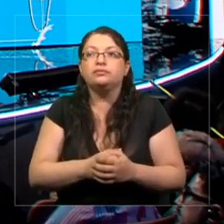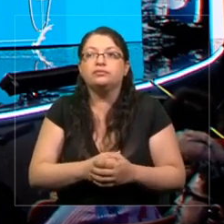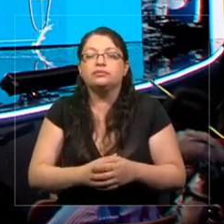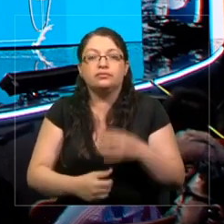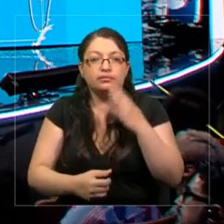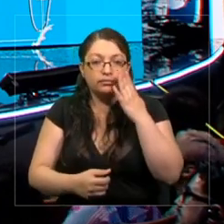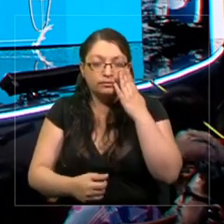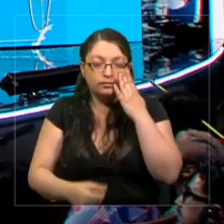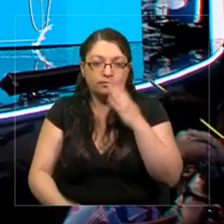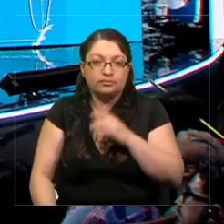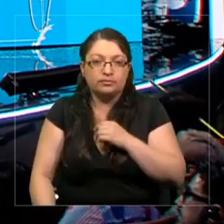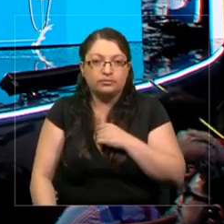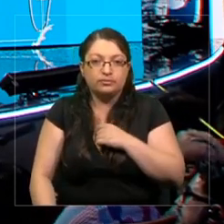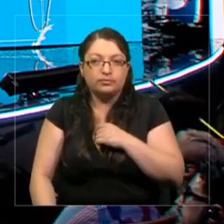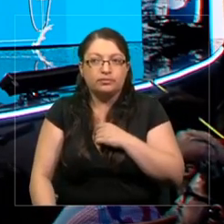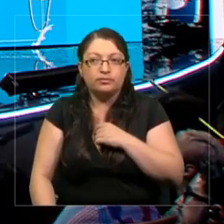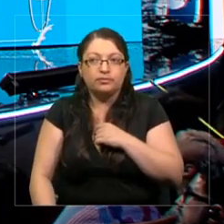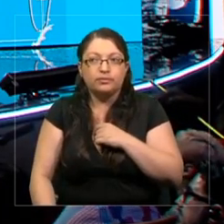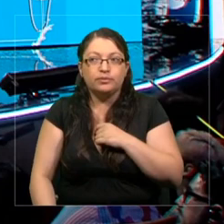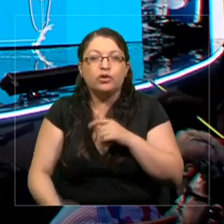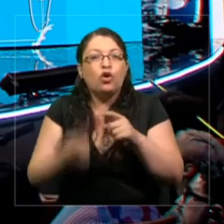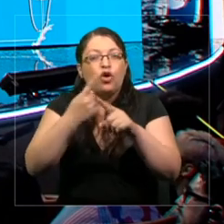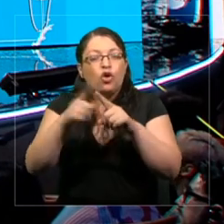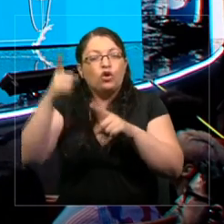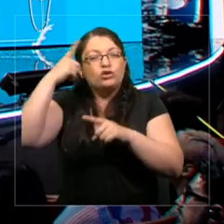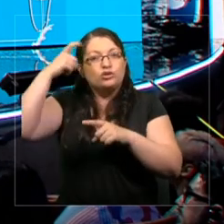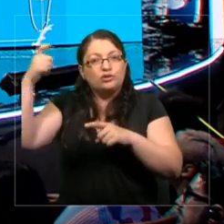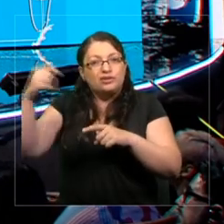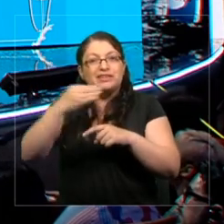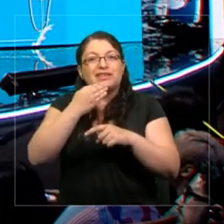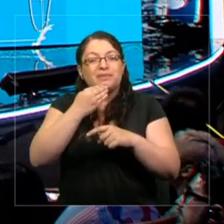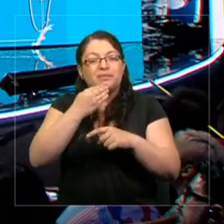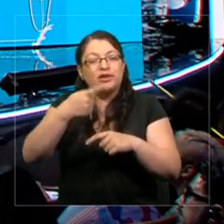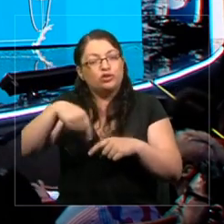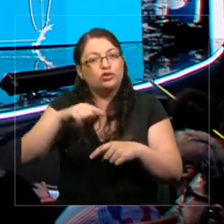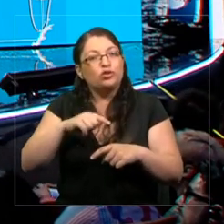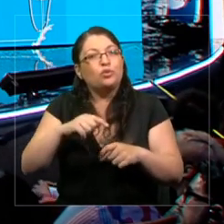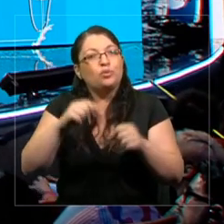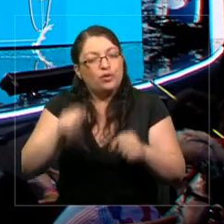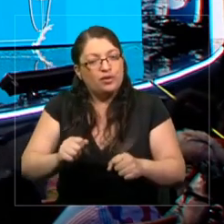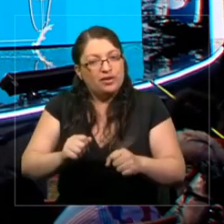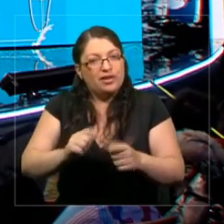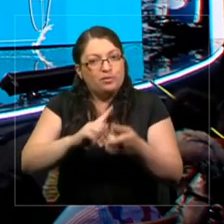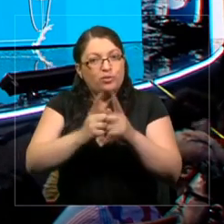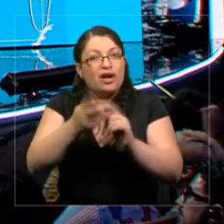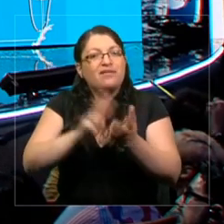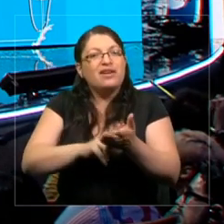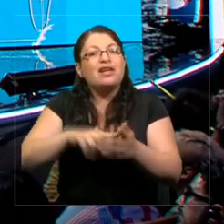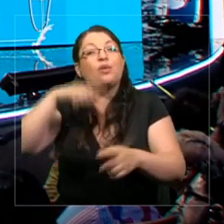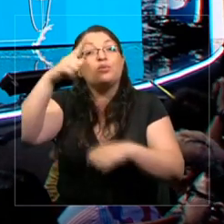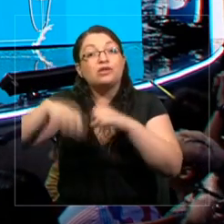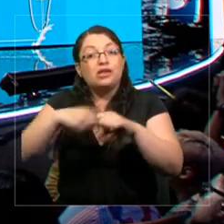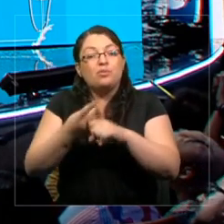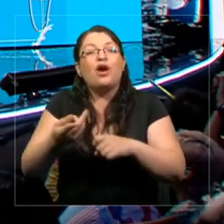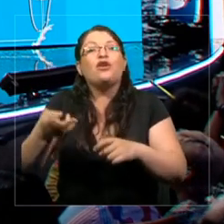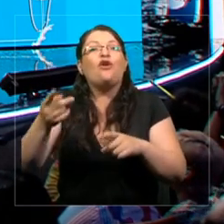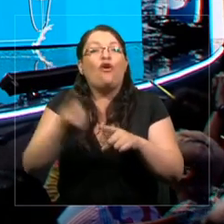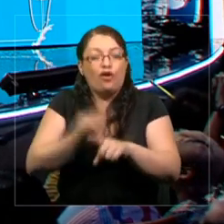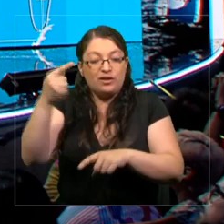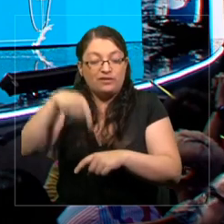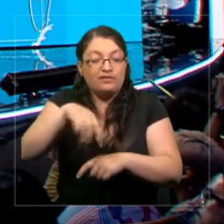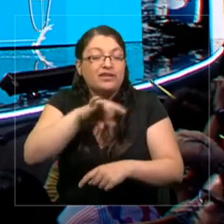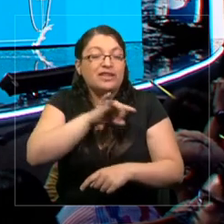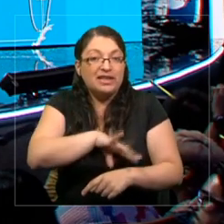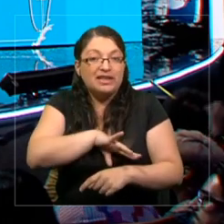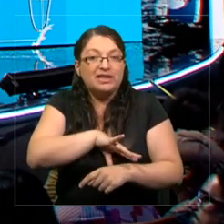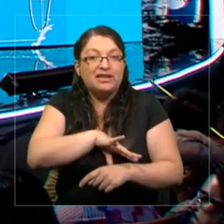corto plazo, otro sueño que podemos hacer realidad es volver el próximo año a Chile y esta mañana,